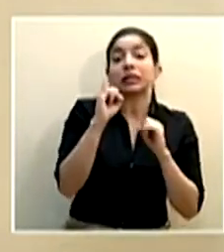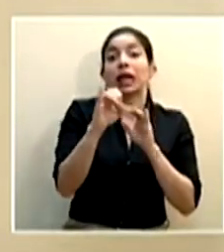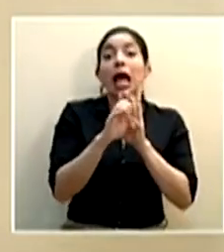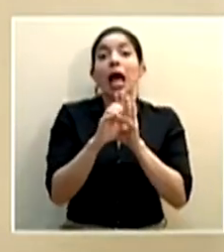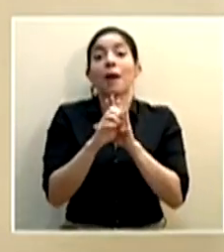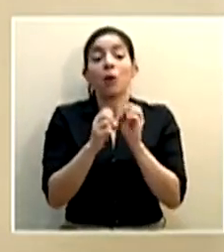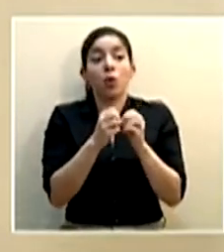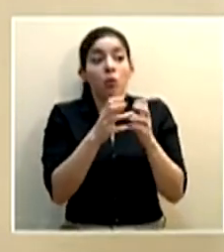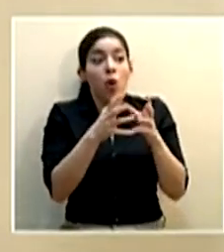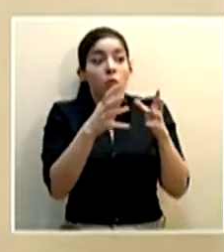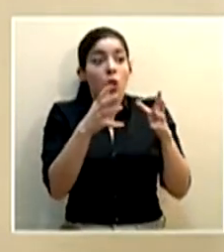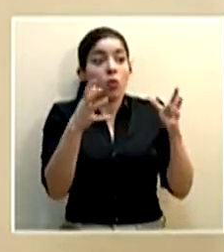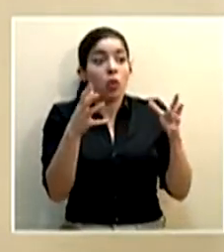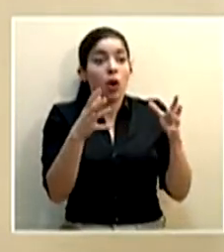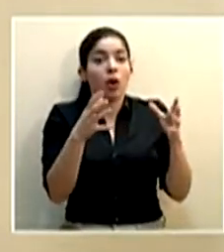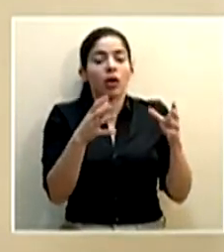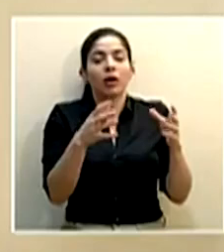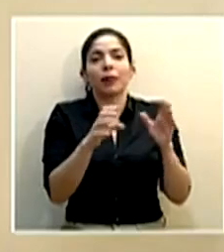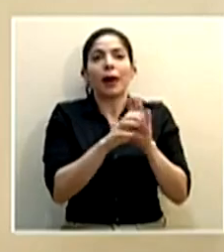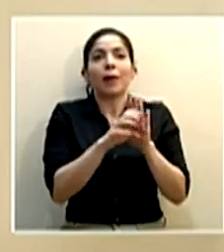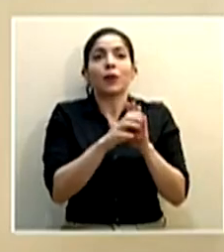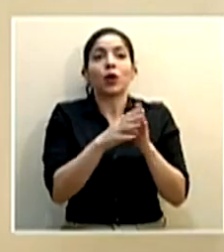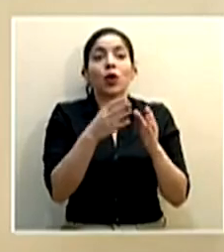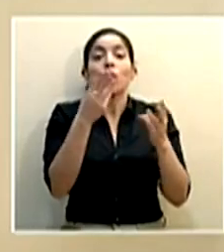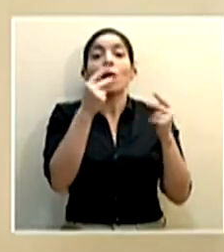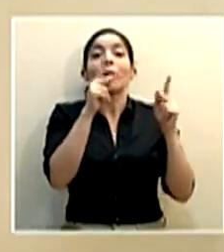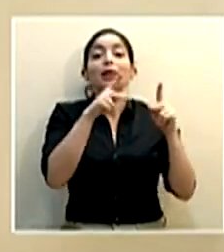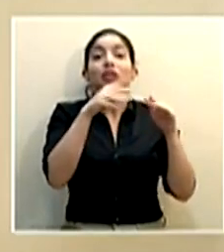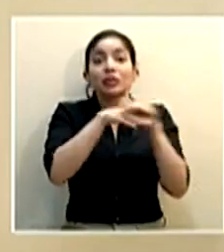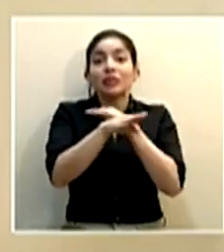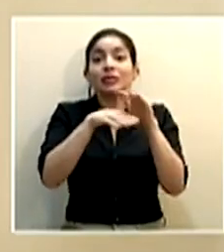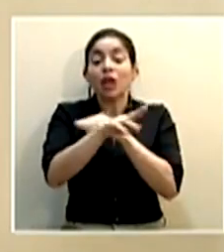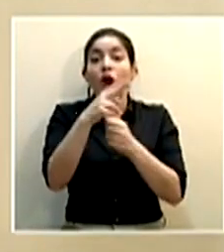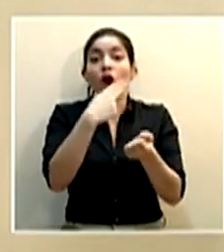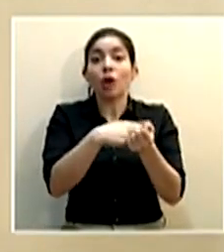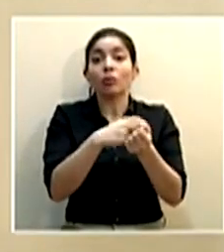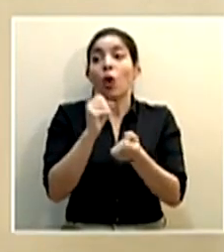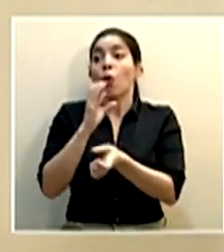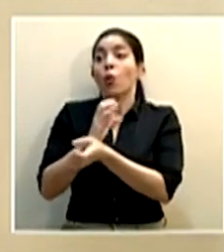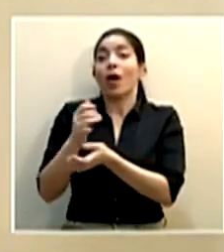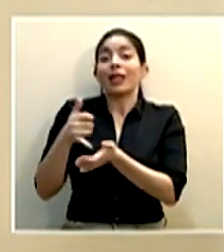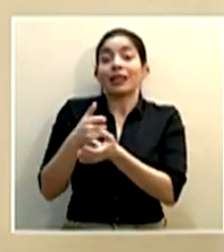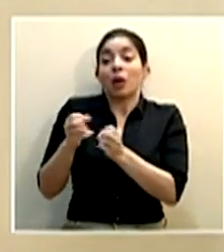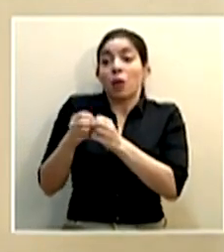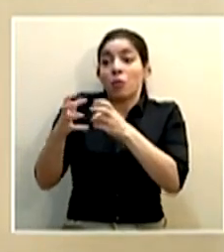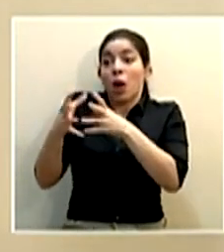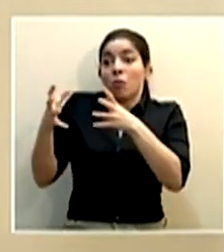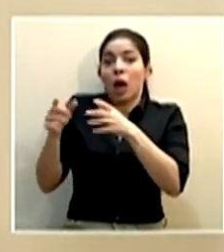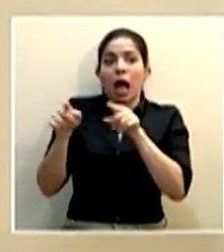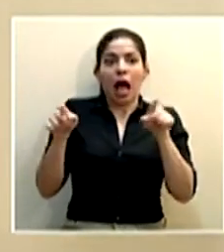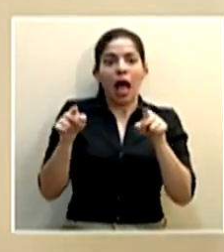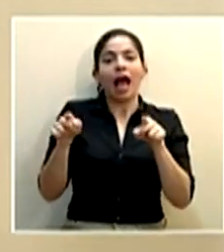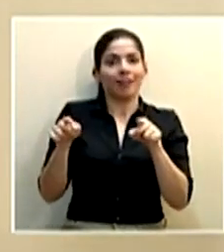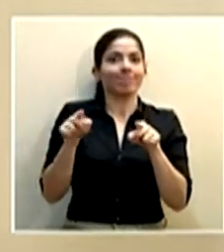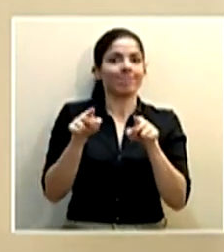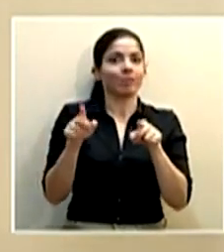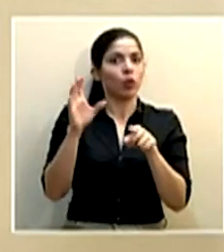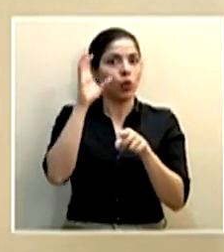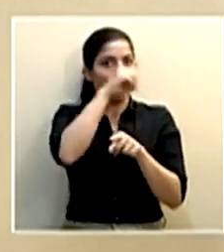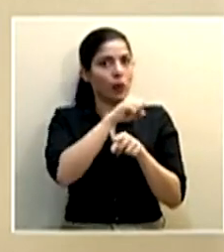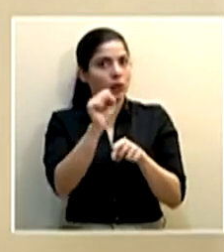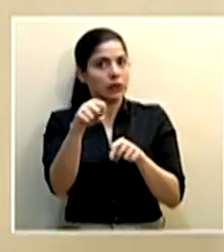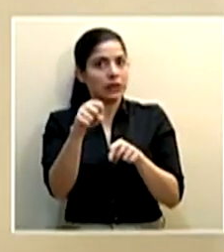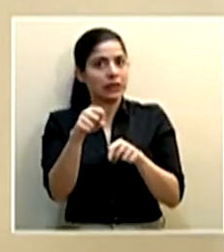que ya empieza a haber un aumento importante en los internamientos especialmente en unidad de cuidados intensivos pues esos son parámetros que vamos a ir tomando y que